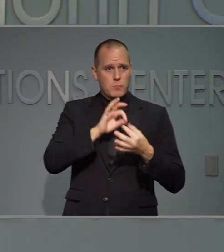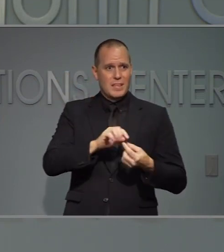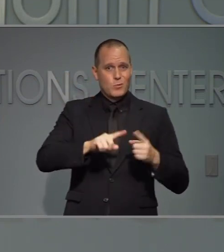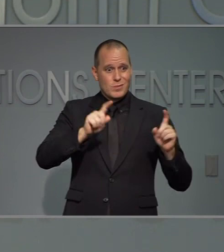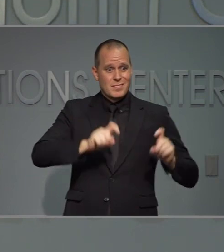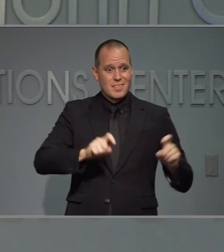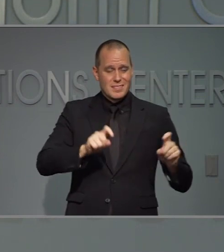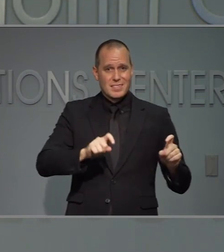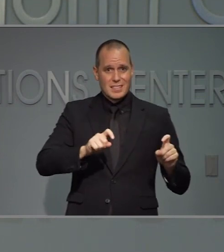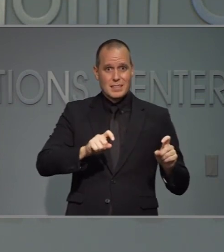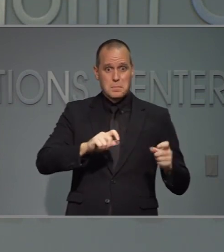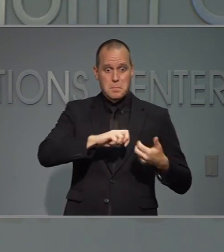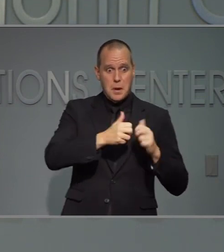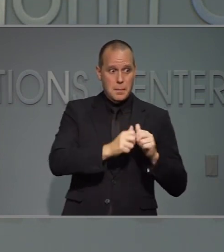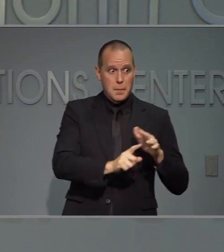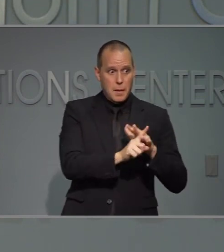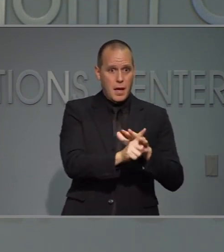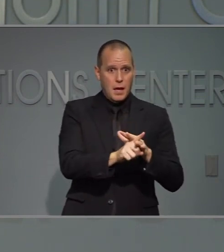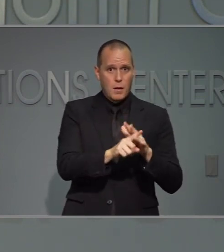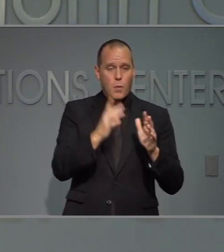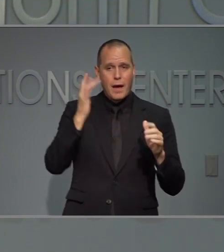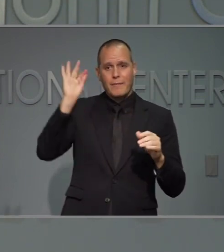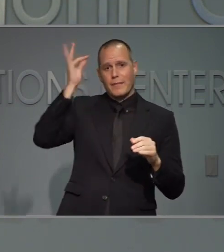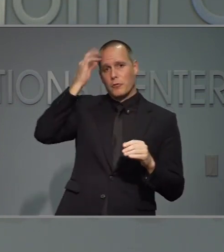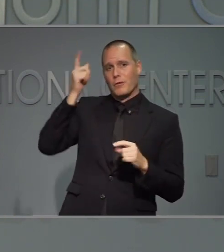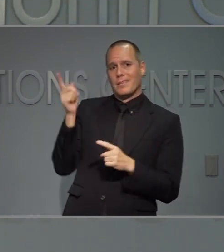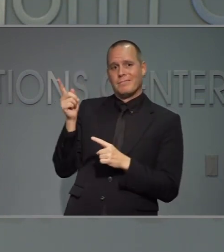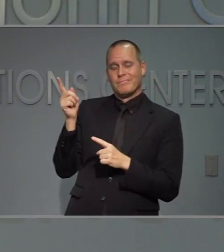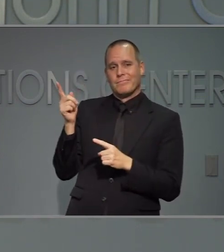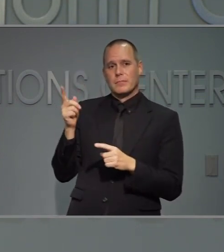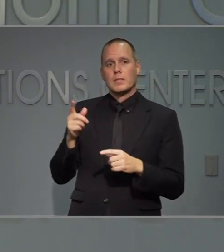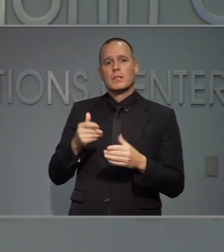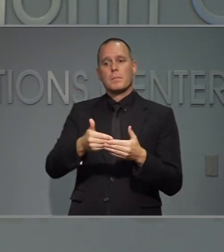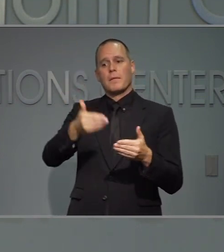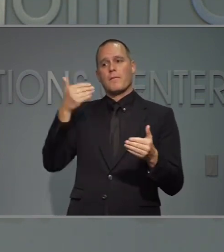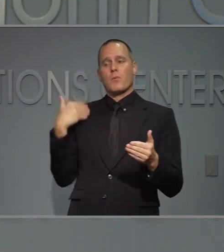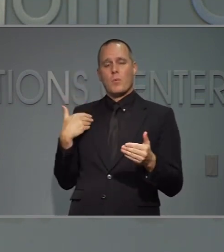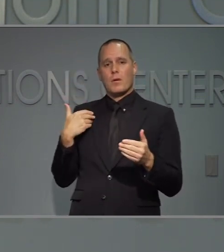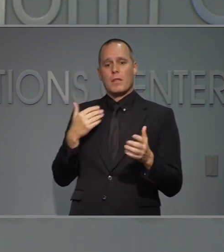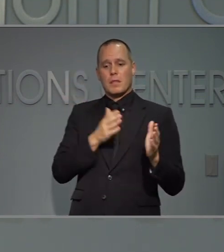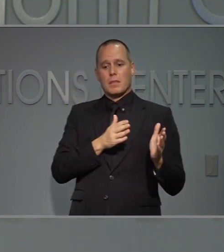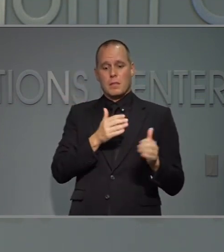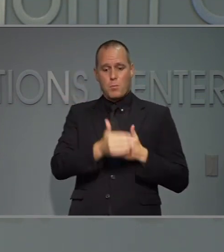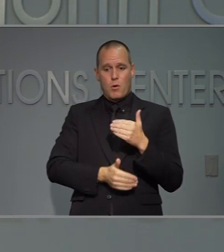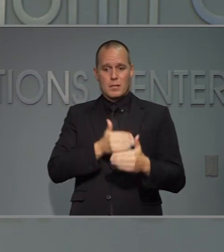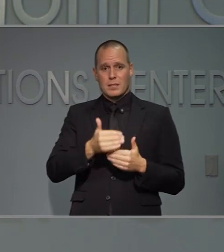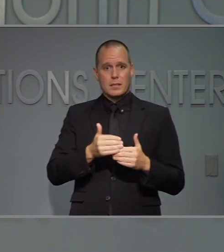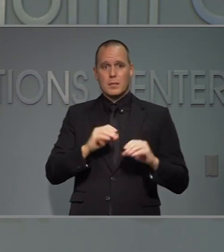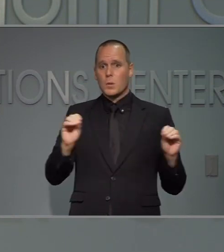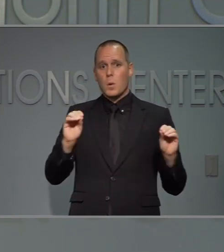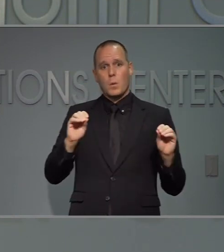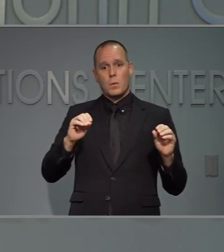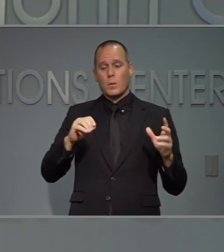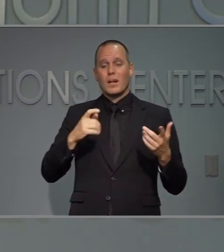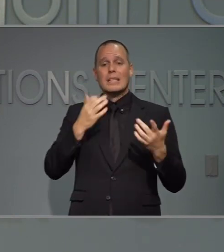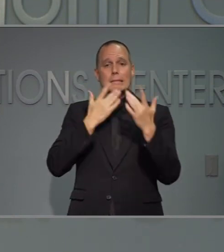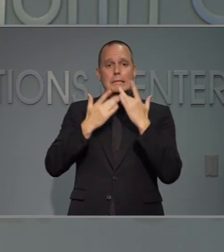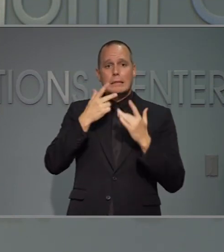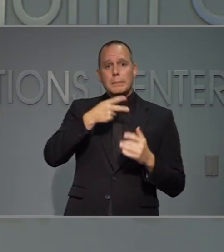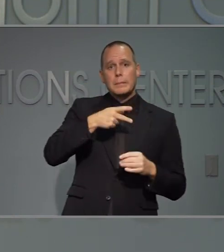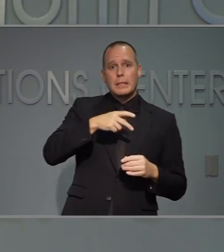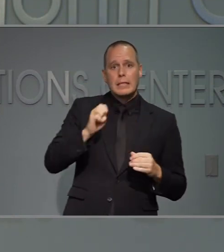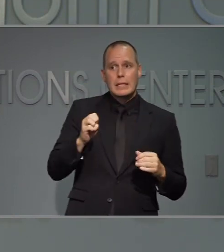en las pruebas que pudieron haberse evitado si hubiéramos tenido una estrategia federal desde un principio el equipo de